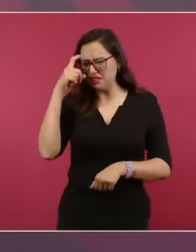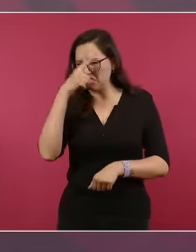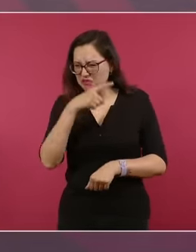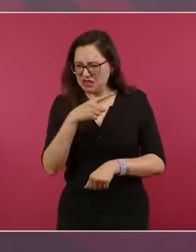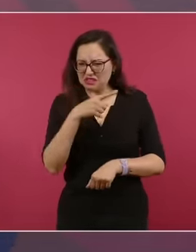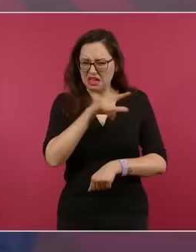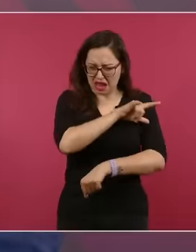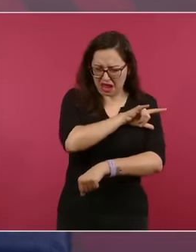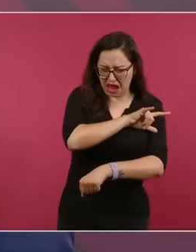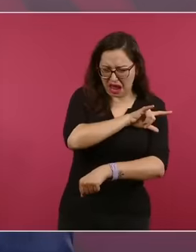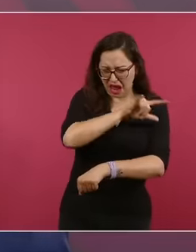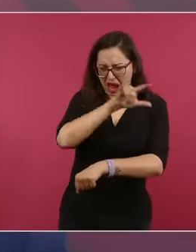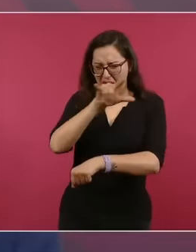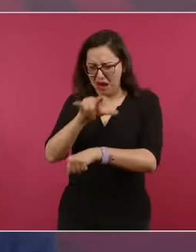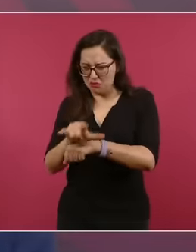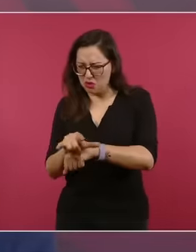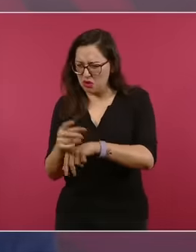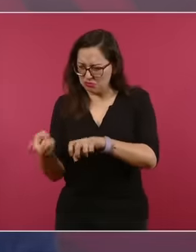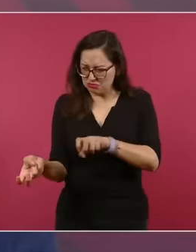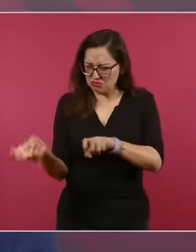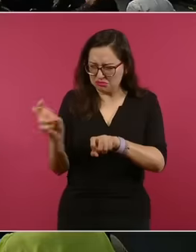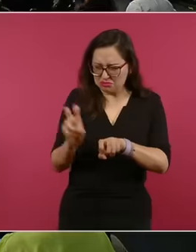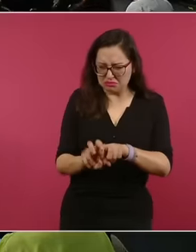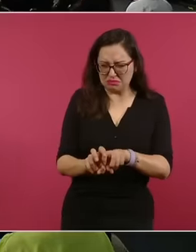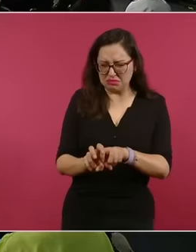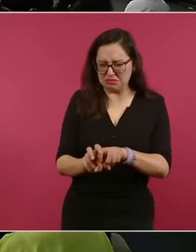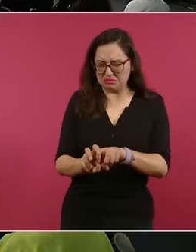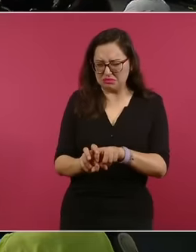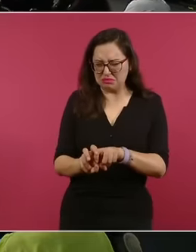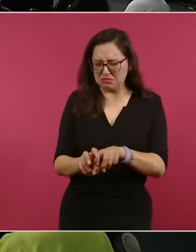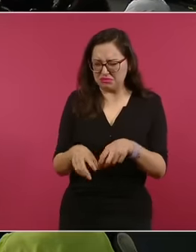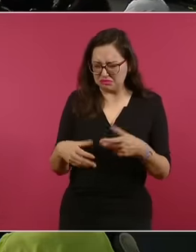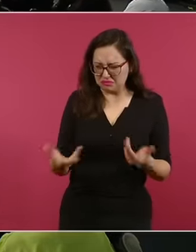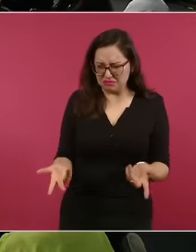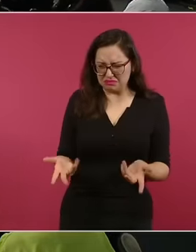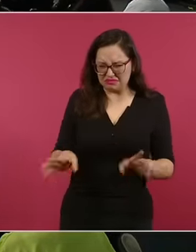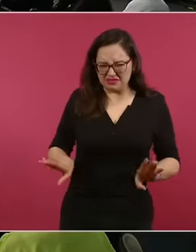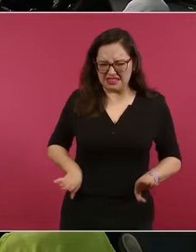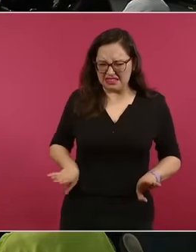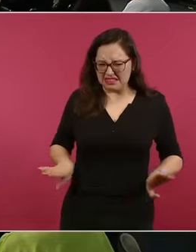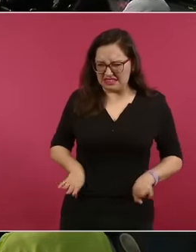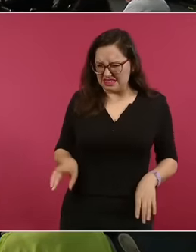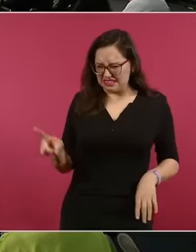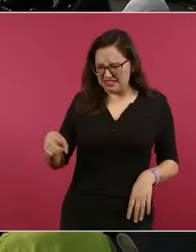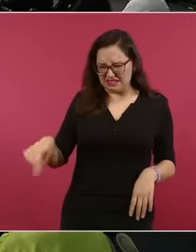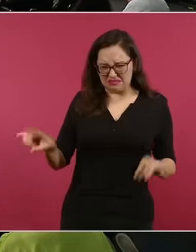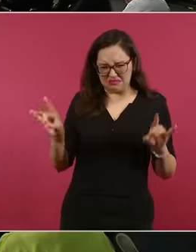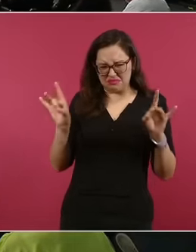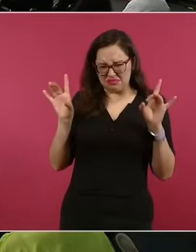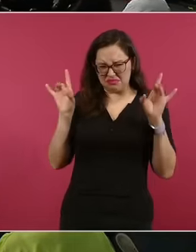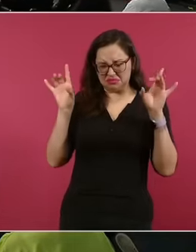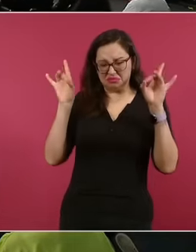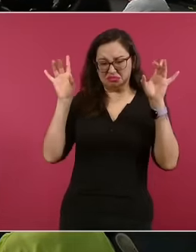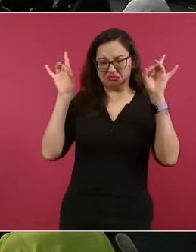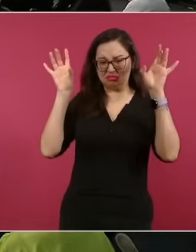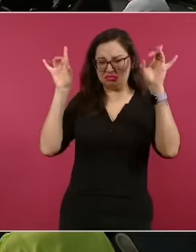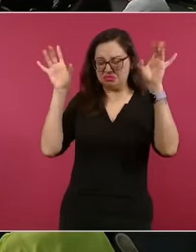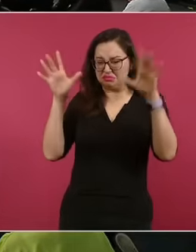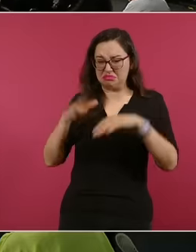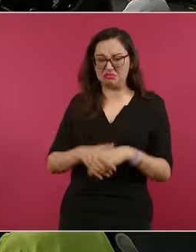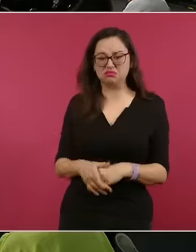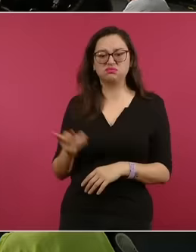permiso, como están en ese plan, con todo respeto, muy